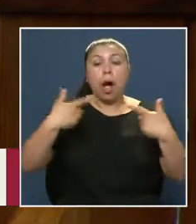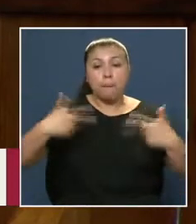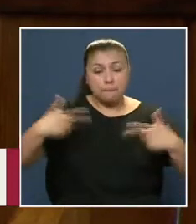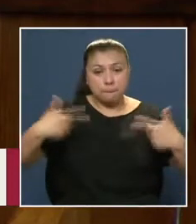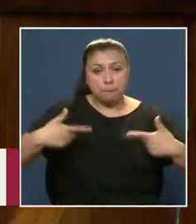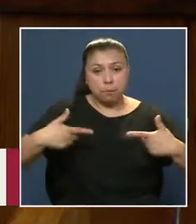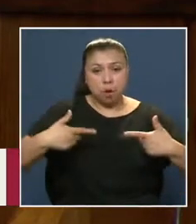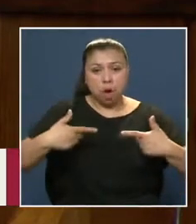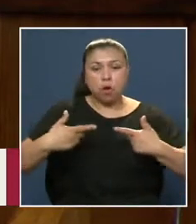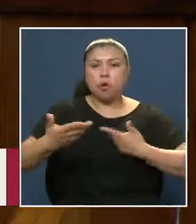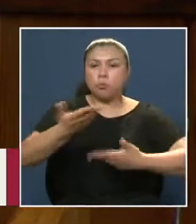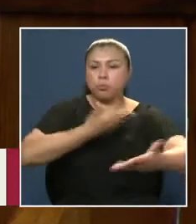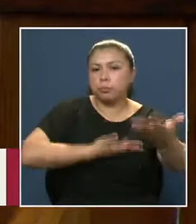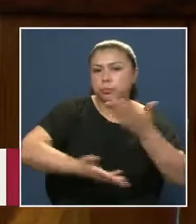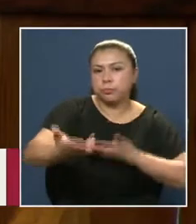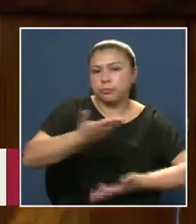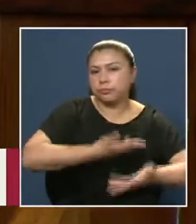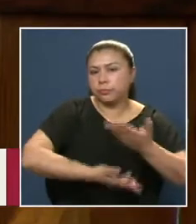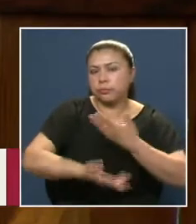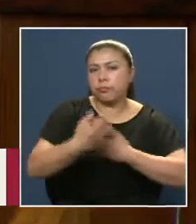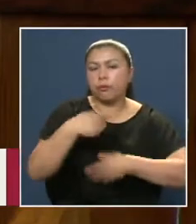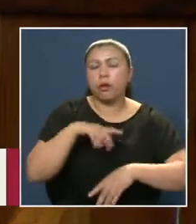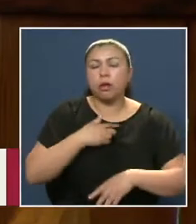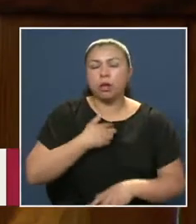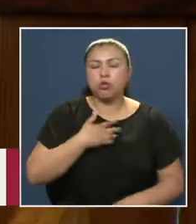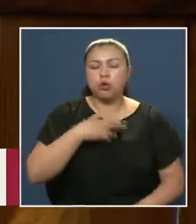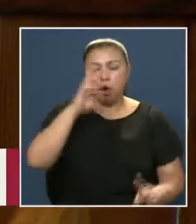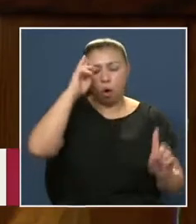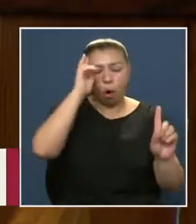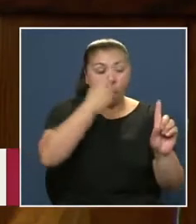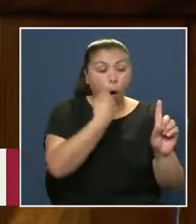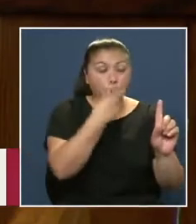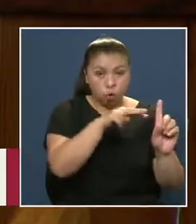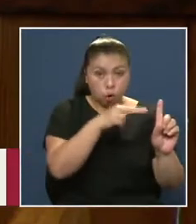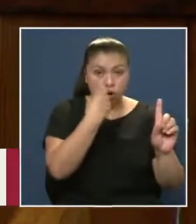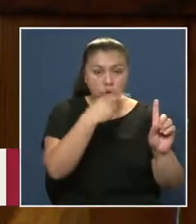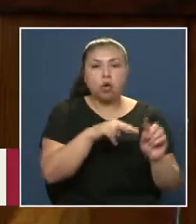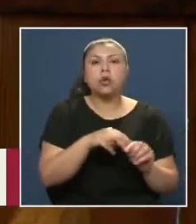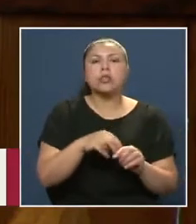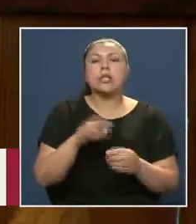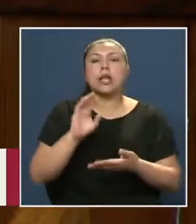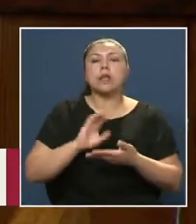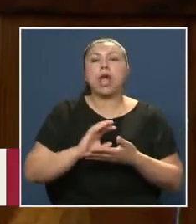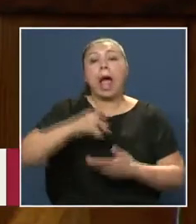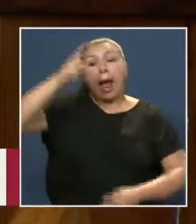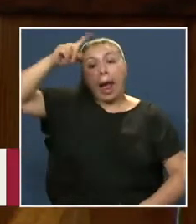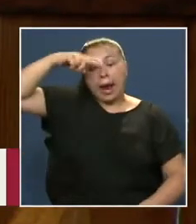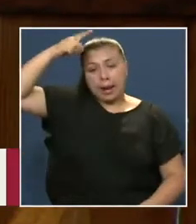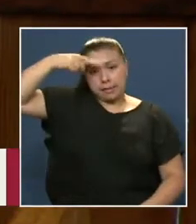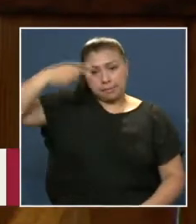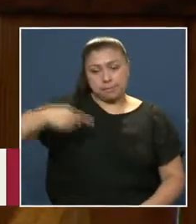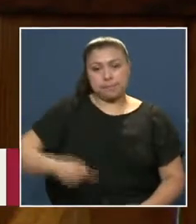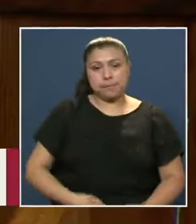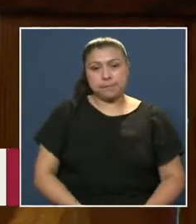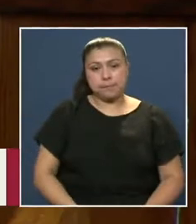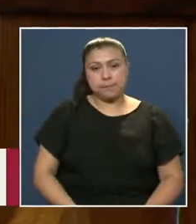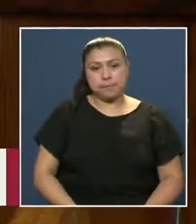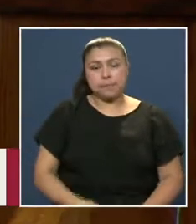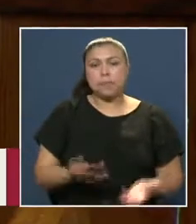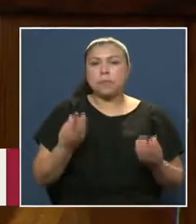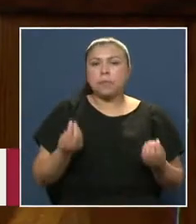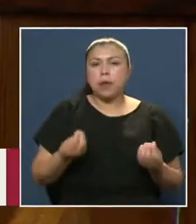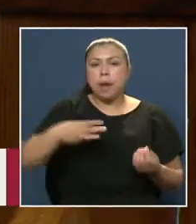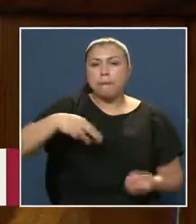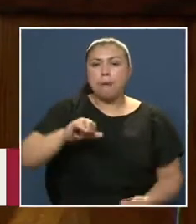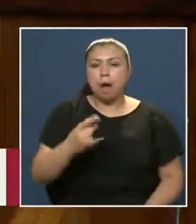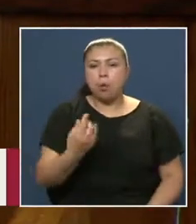forma de convivencia Y a quien tuve el honor De conocer En mi ciudadana Tal Calama Don Juan Luis